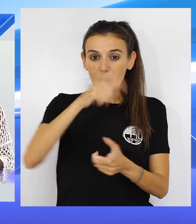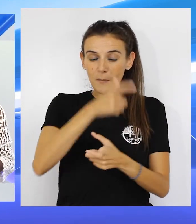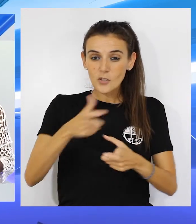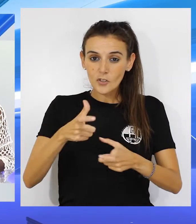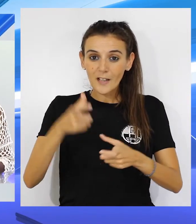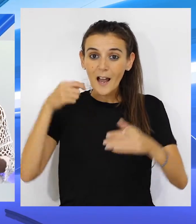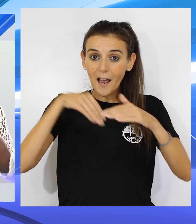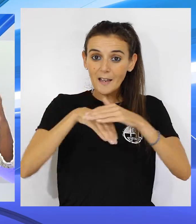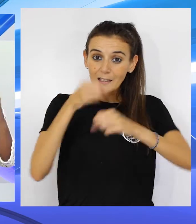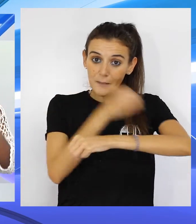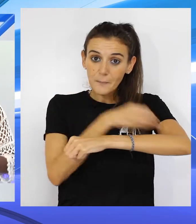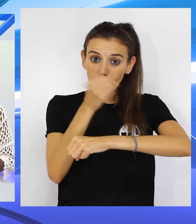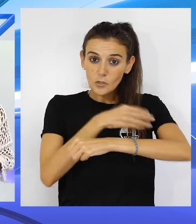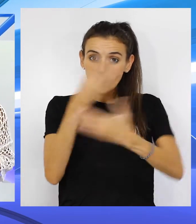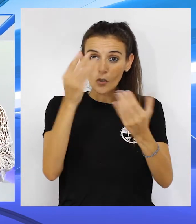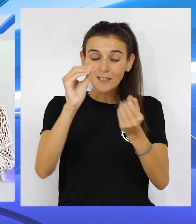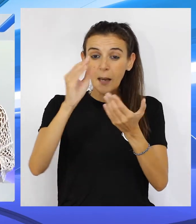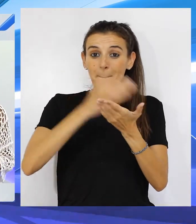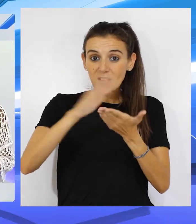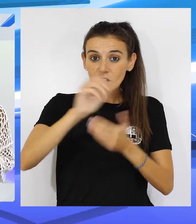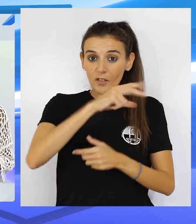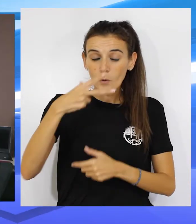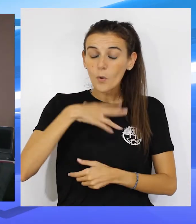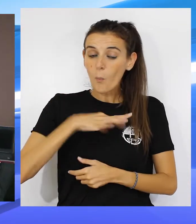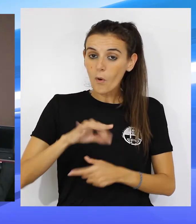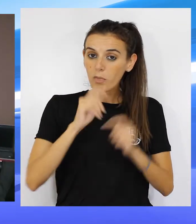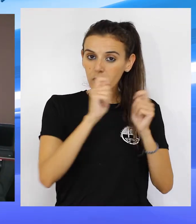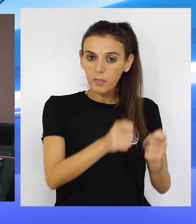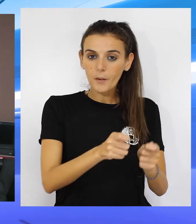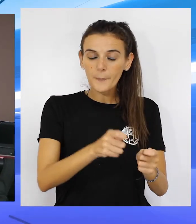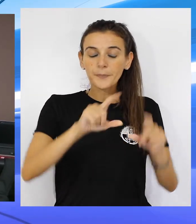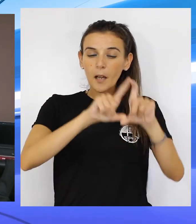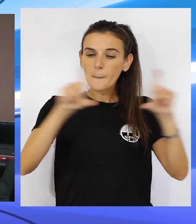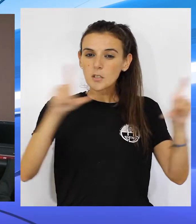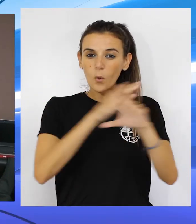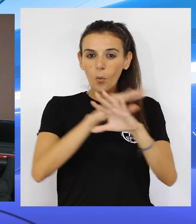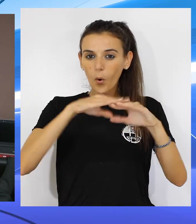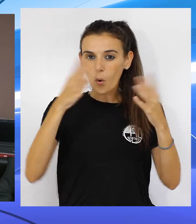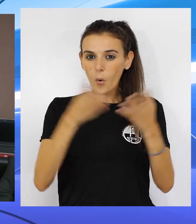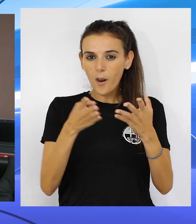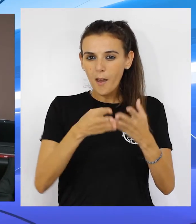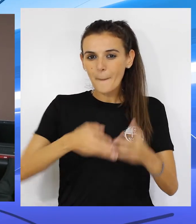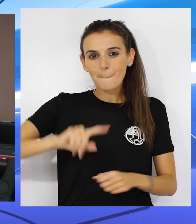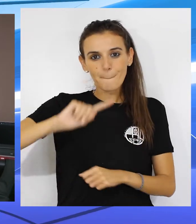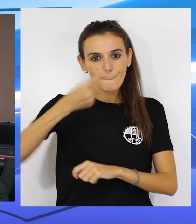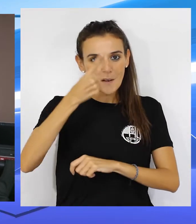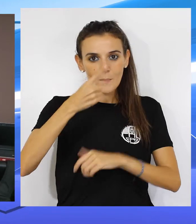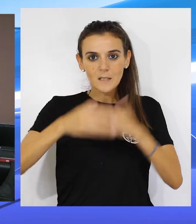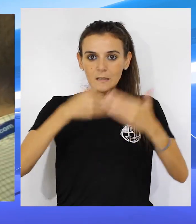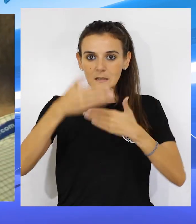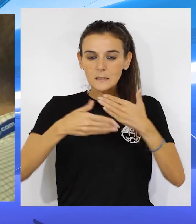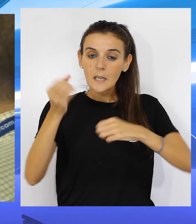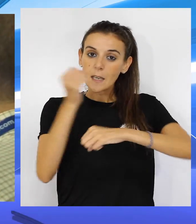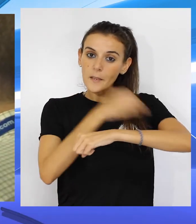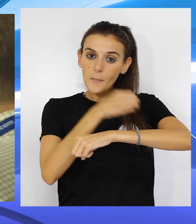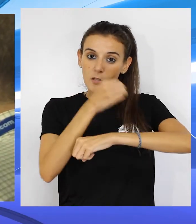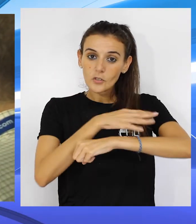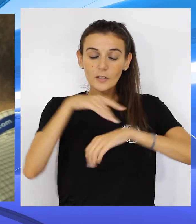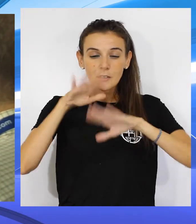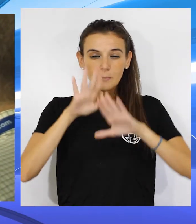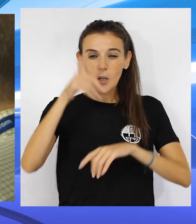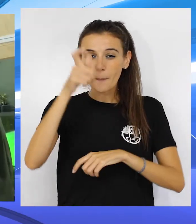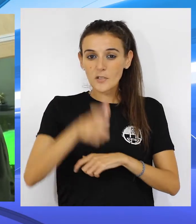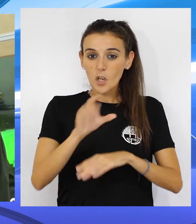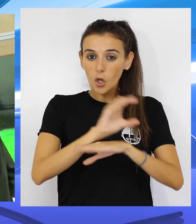hay inversores dispuestos a poner 90 millones de euros. Las empresas de juego online han sido el primer paso en este tipo de inversiones, pero